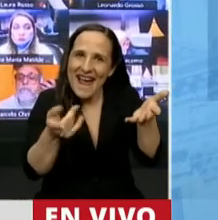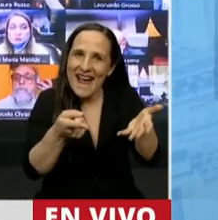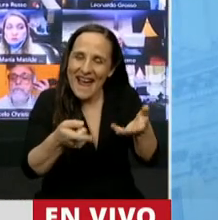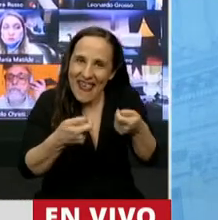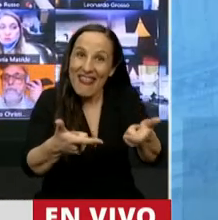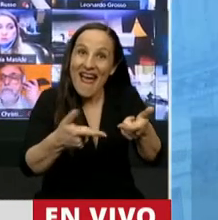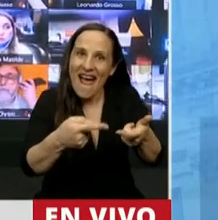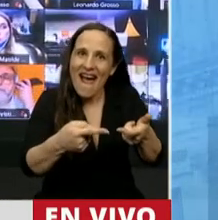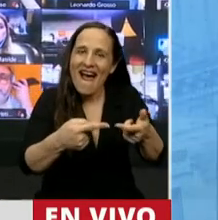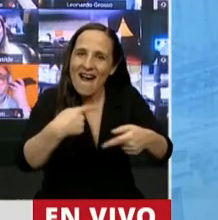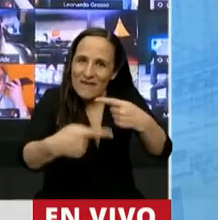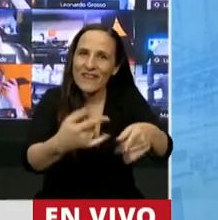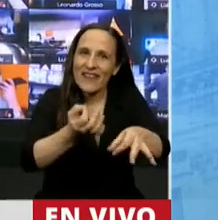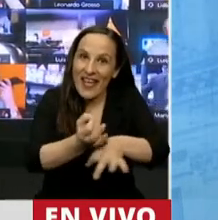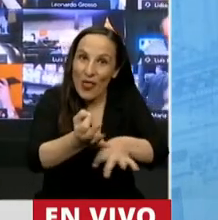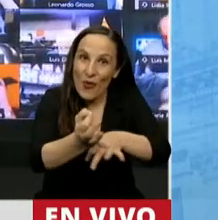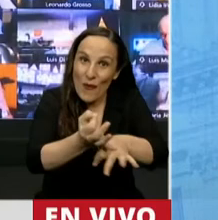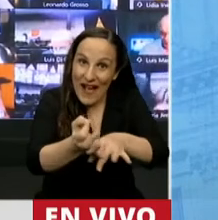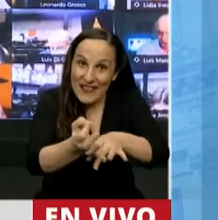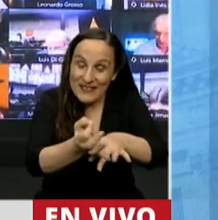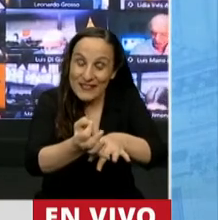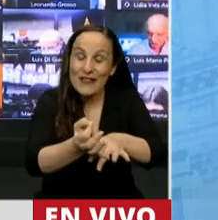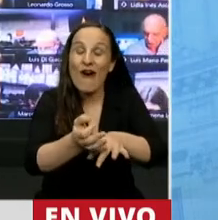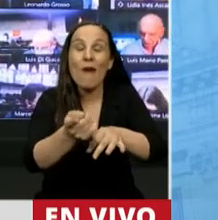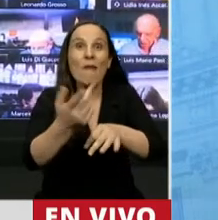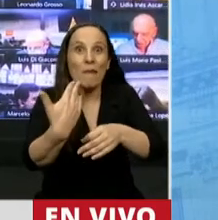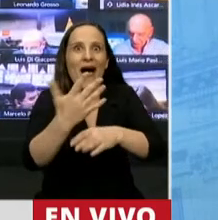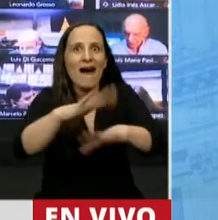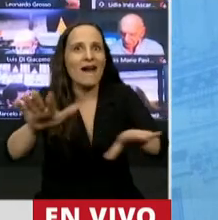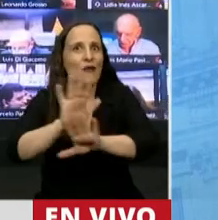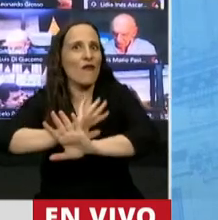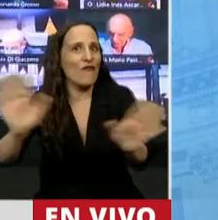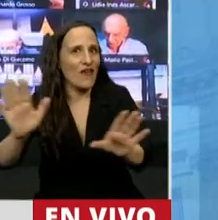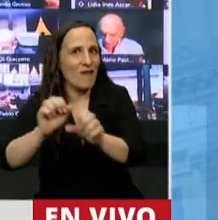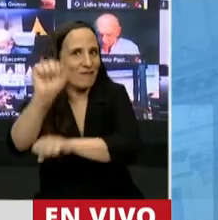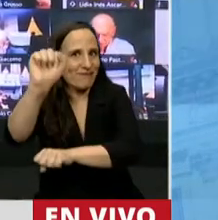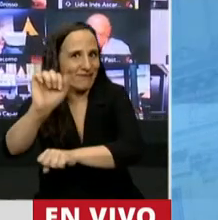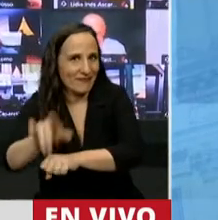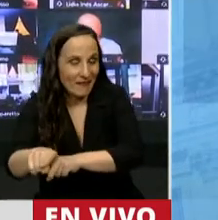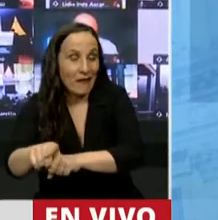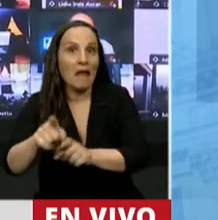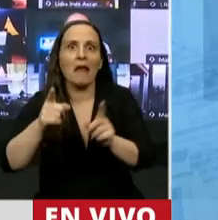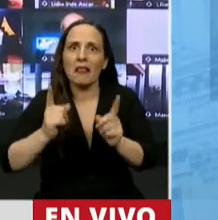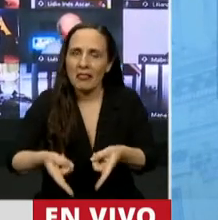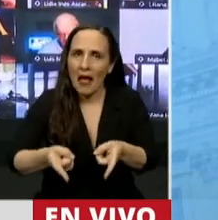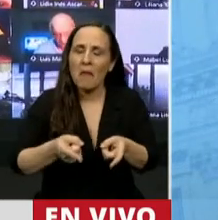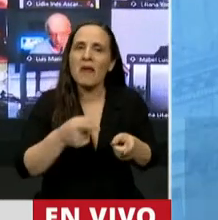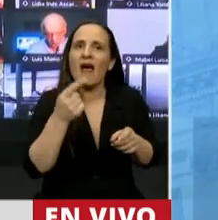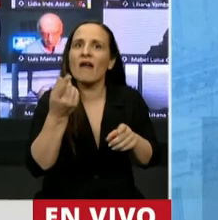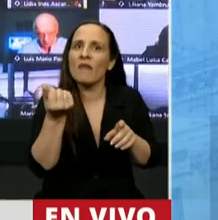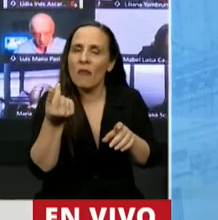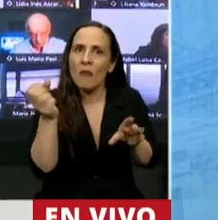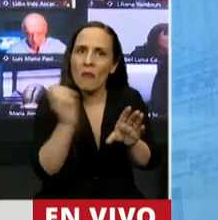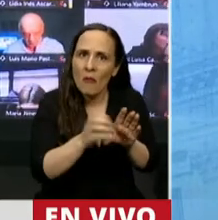la continuidad de la educación hasta llegar a la finalización de la misma y por el otro lado va a disponerse de un fondo